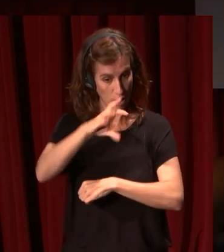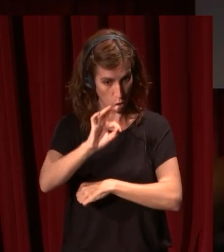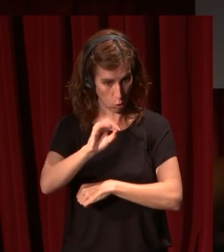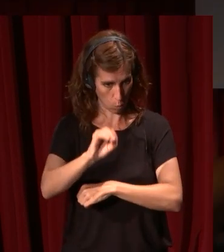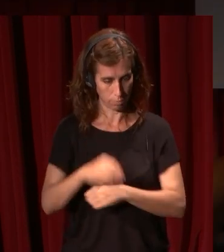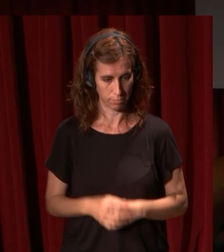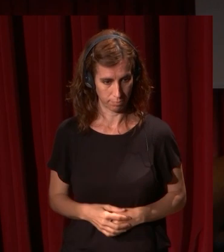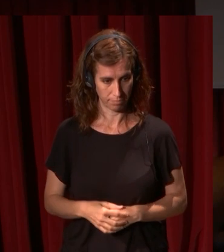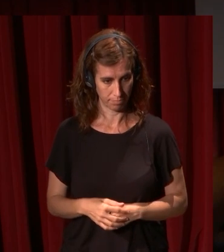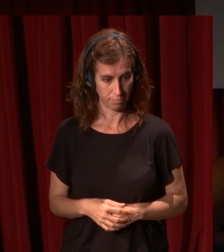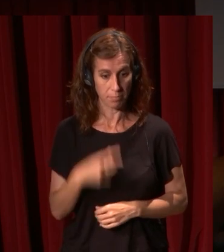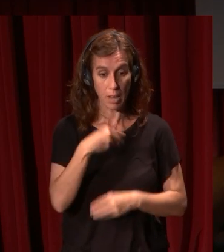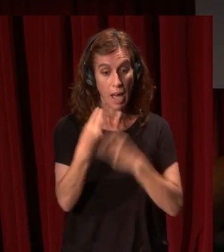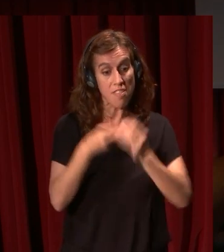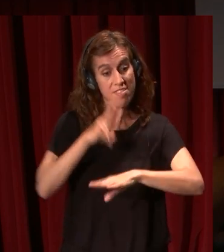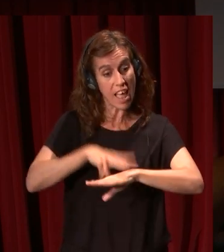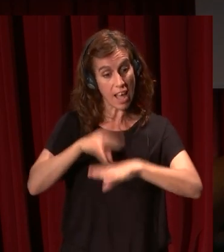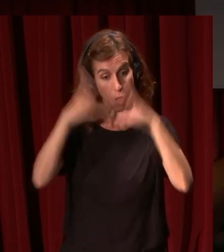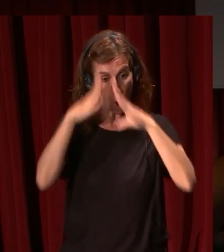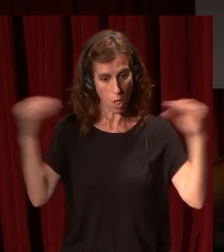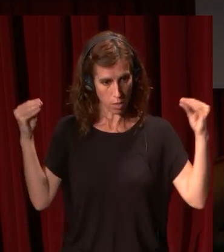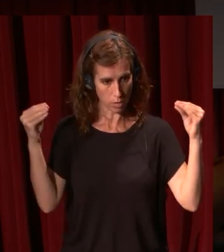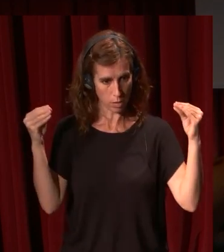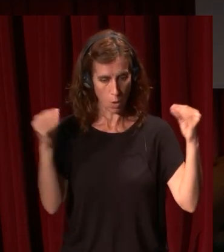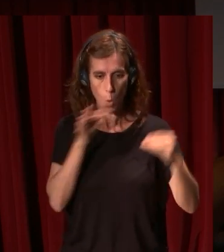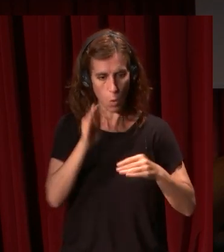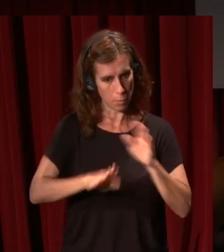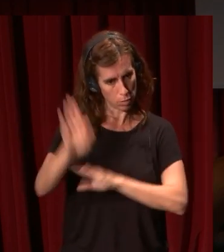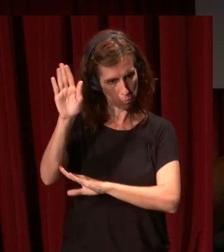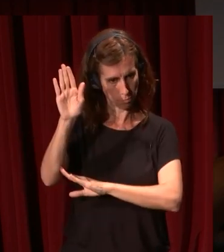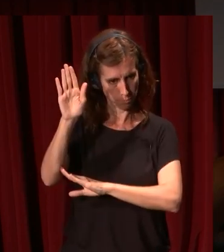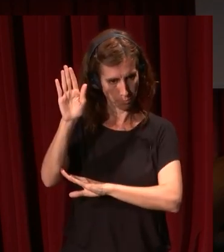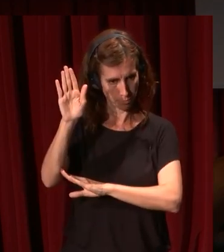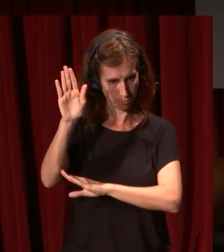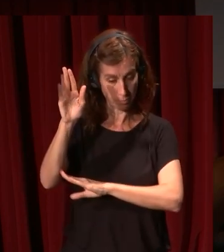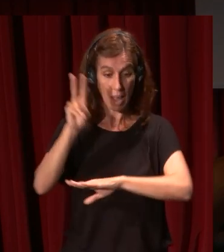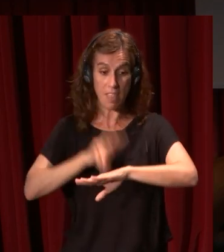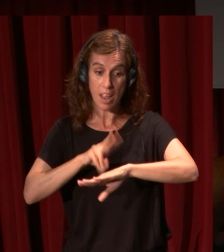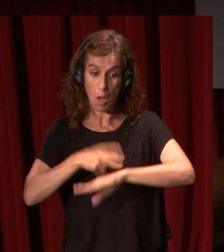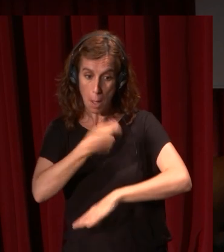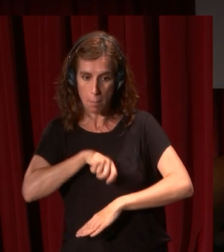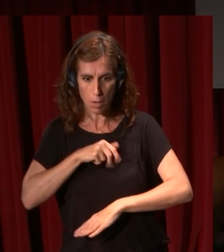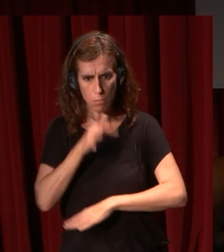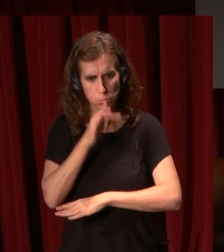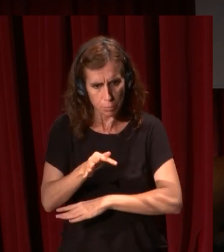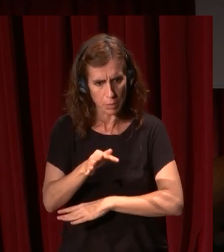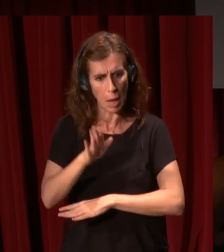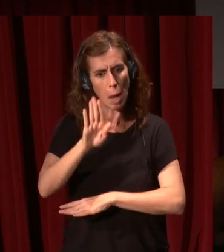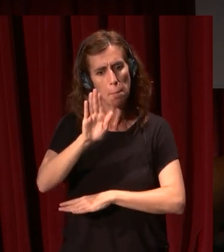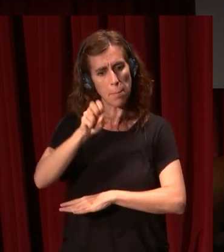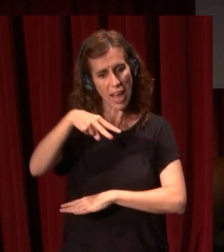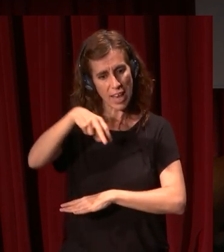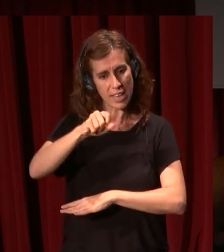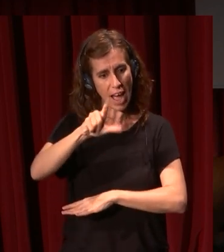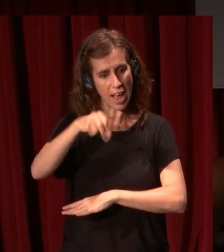aquí está pintando a los delegados holandeses haciendo el juramento con la mano levantada y a los delegados españoles jurando Peñaranda con la mano